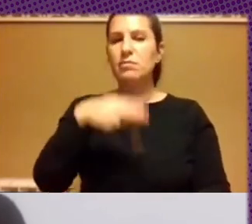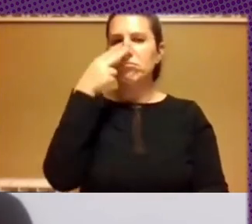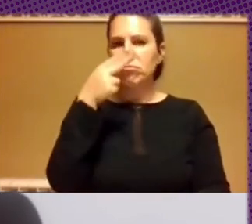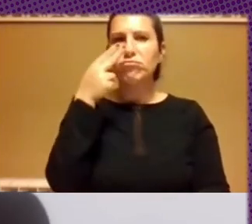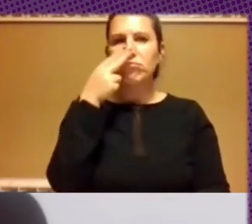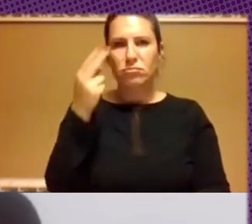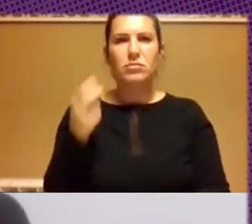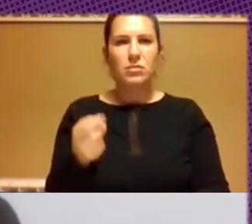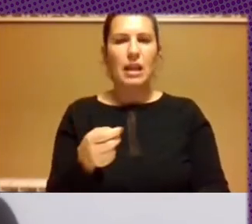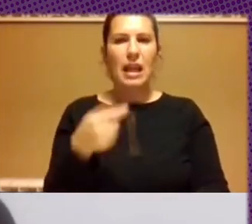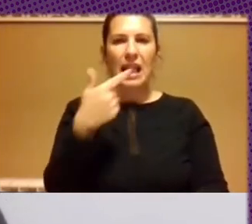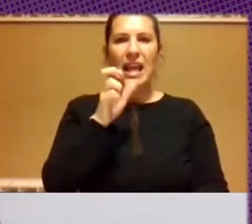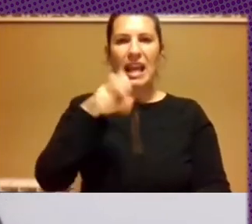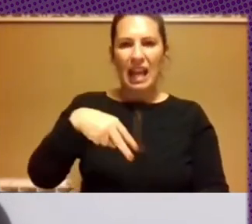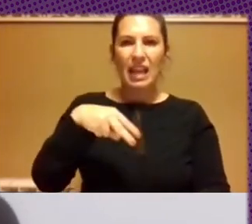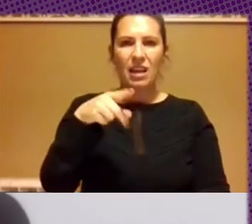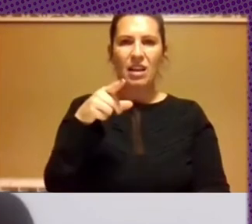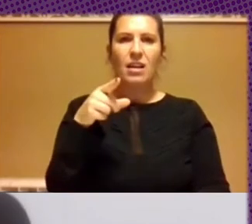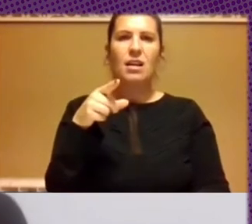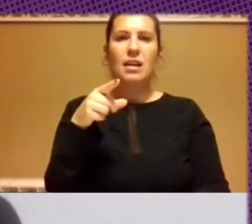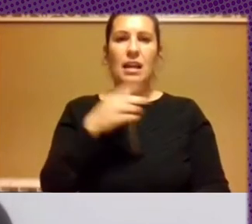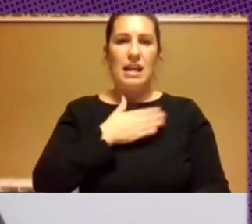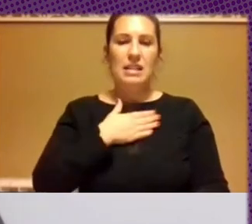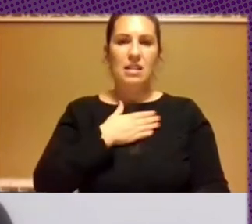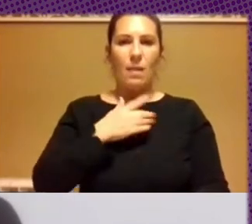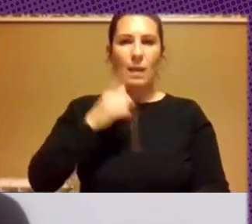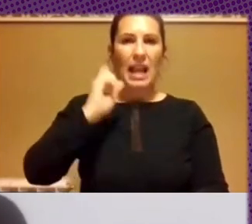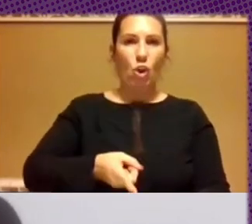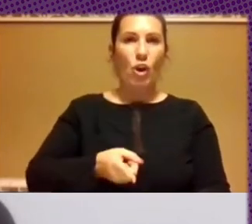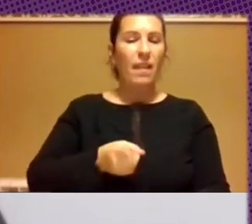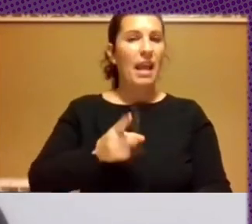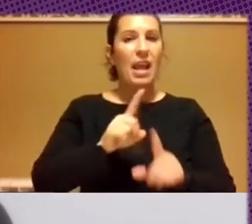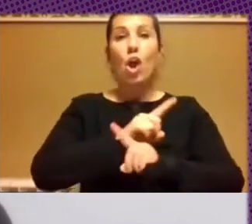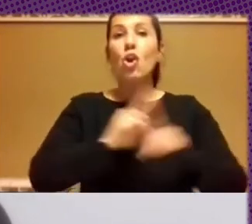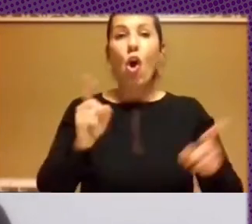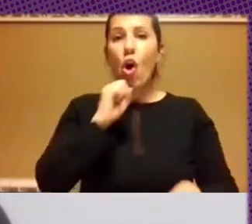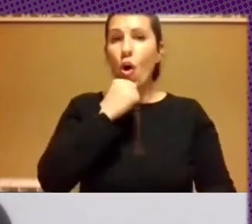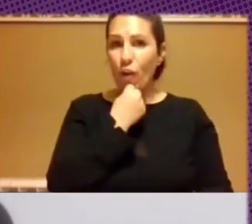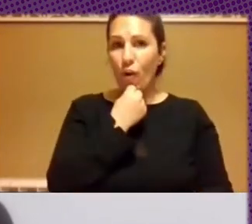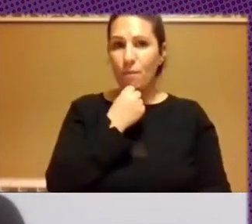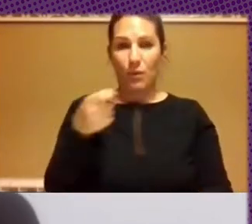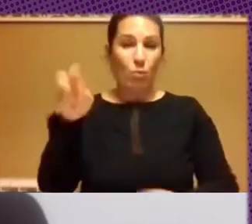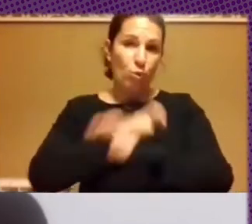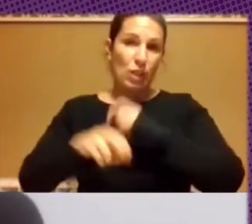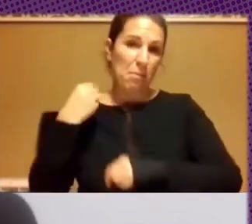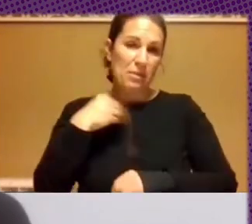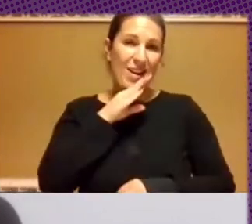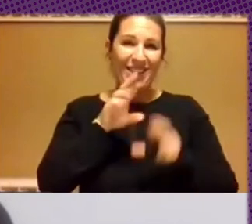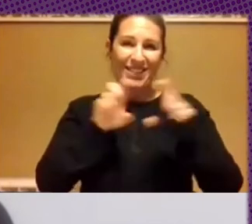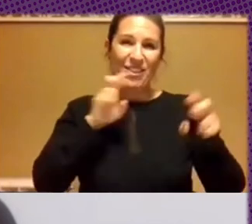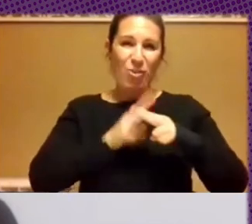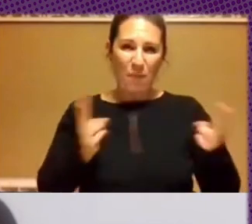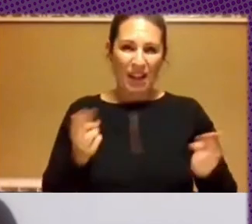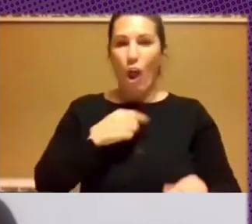Glenn Postolki, digamos que director de no odio, justamente la palabra lo dice, ¿no? Busca el no odio, pero sobre todo para